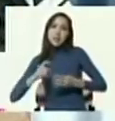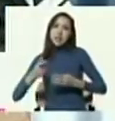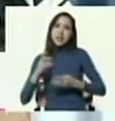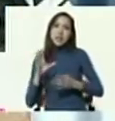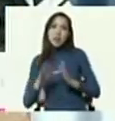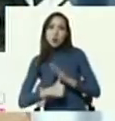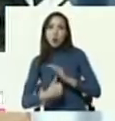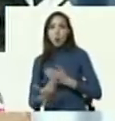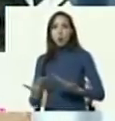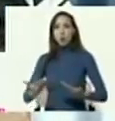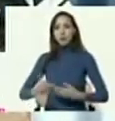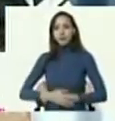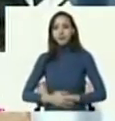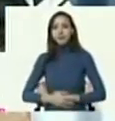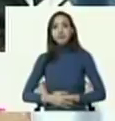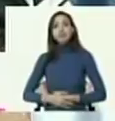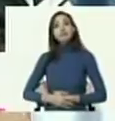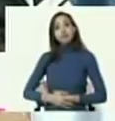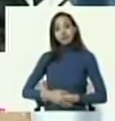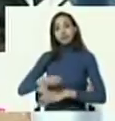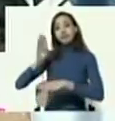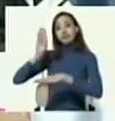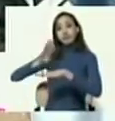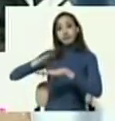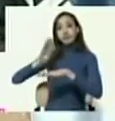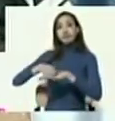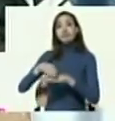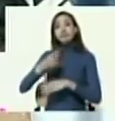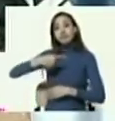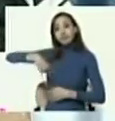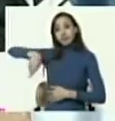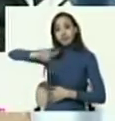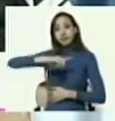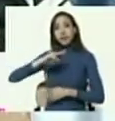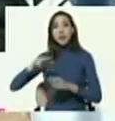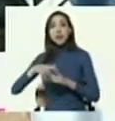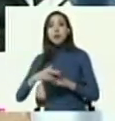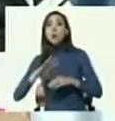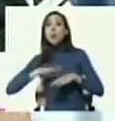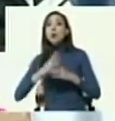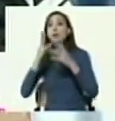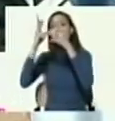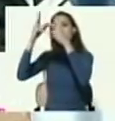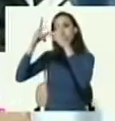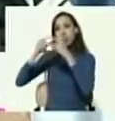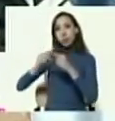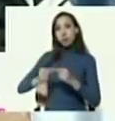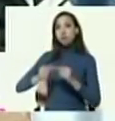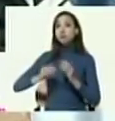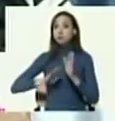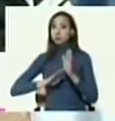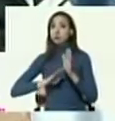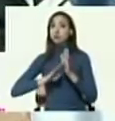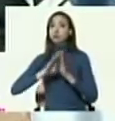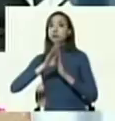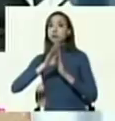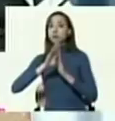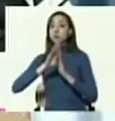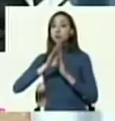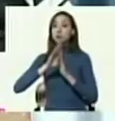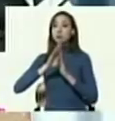Hemos querido llamar la atención de este caso, de estos casos, porque las cifras han ido aumentando a pesar de